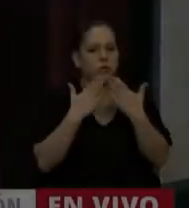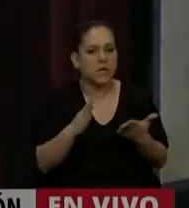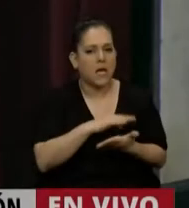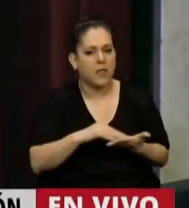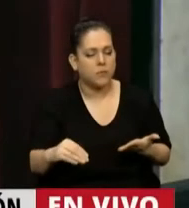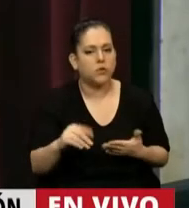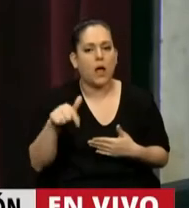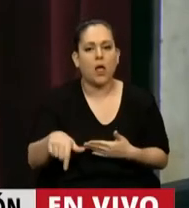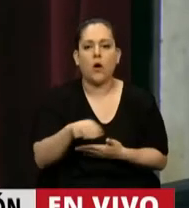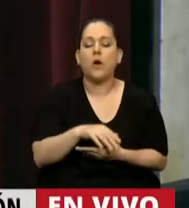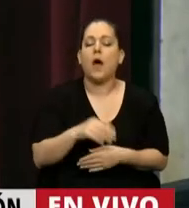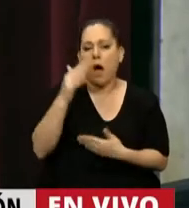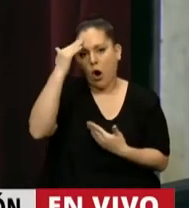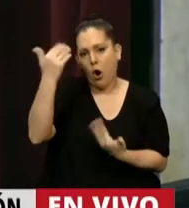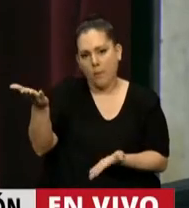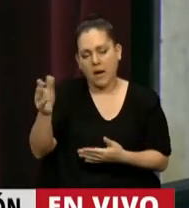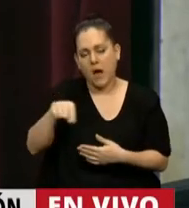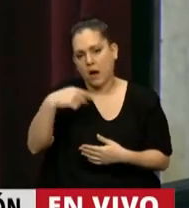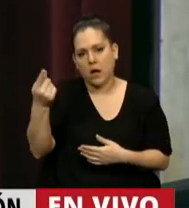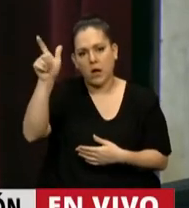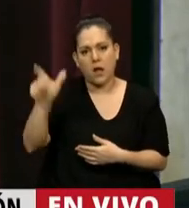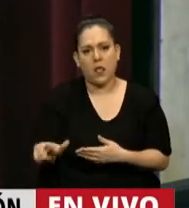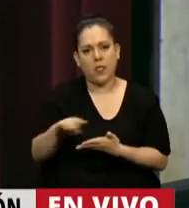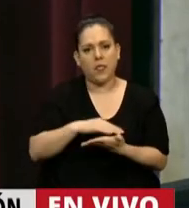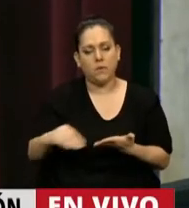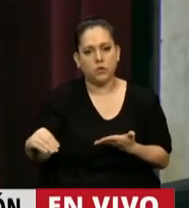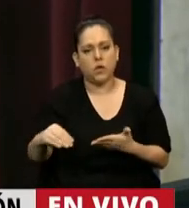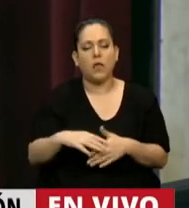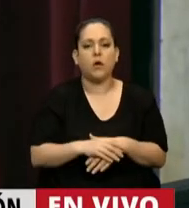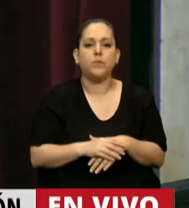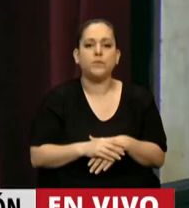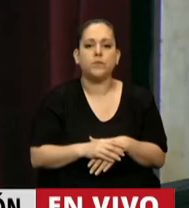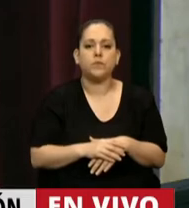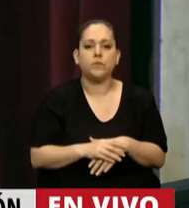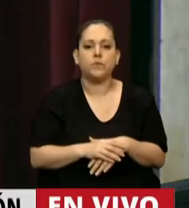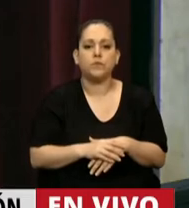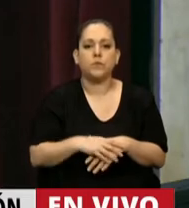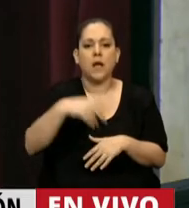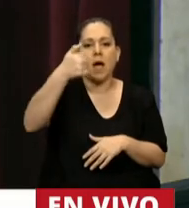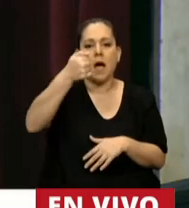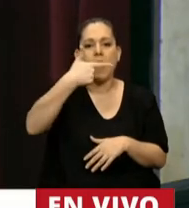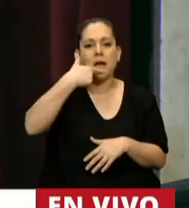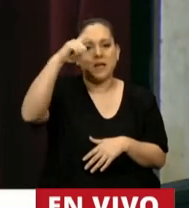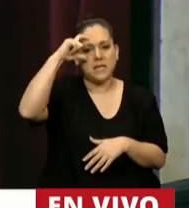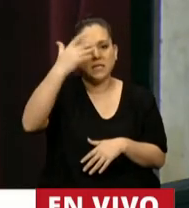Tiene la palabra para un homenaje el diputado Alberto Emilio Acef.